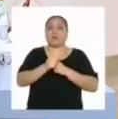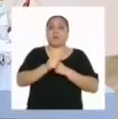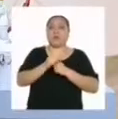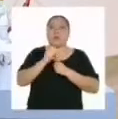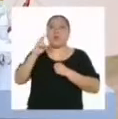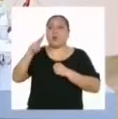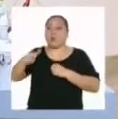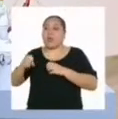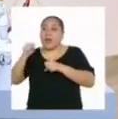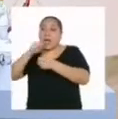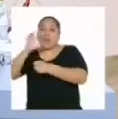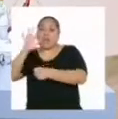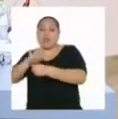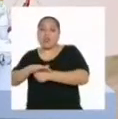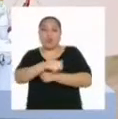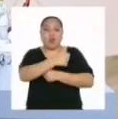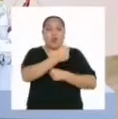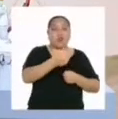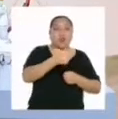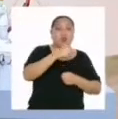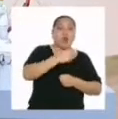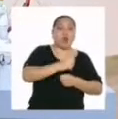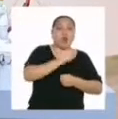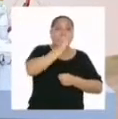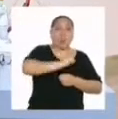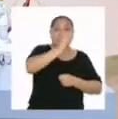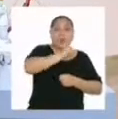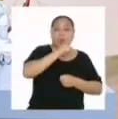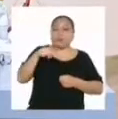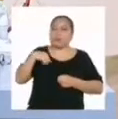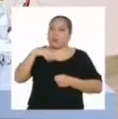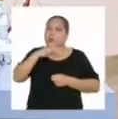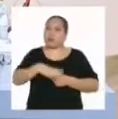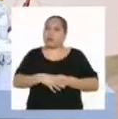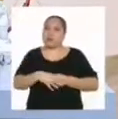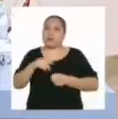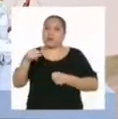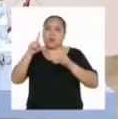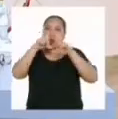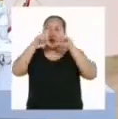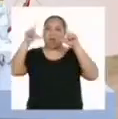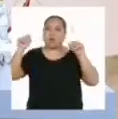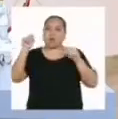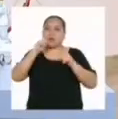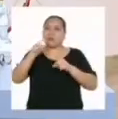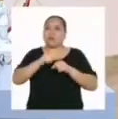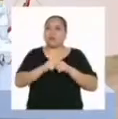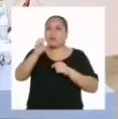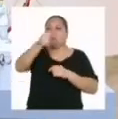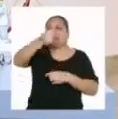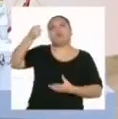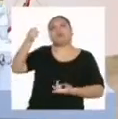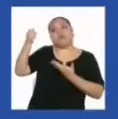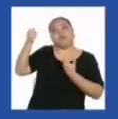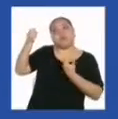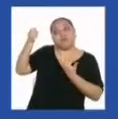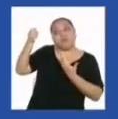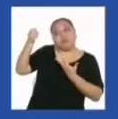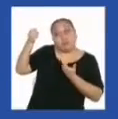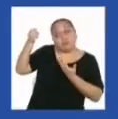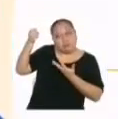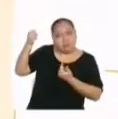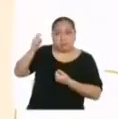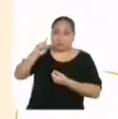Así que voy a anotar ese consejo y le diré que coloque un cartelito donde le pida a la gente que no se demore tanto con la puerta abierta.